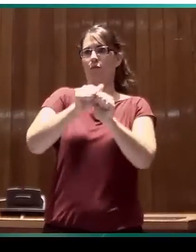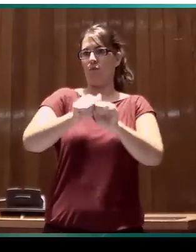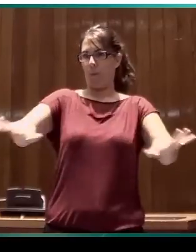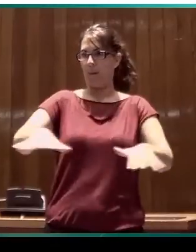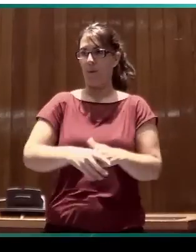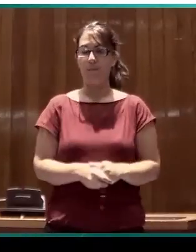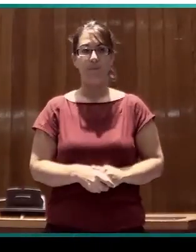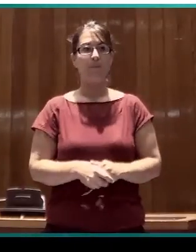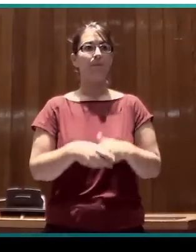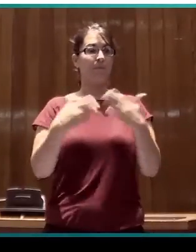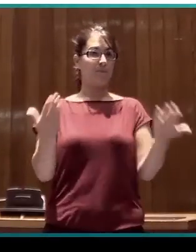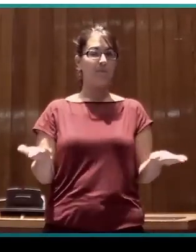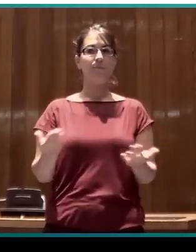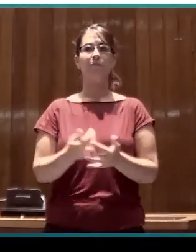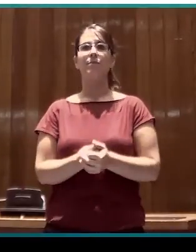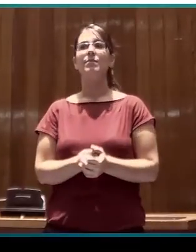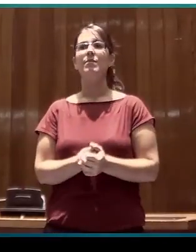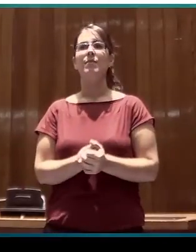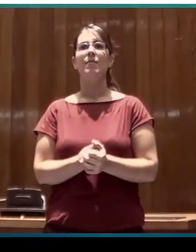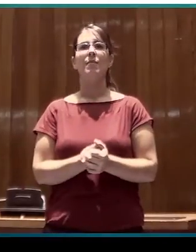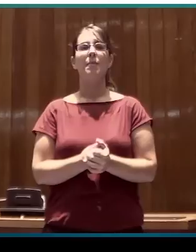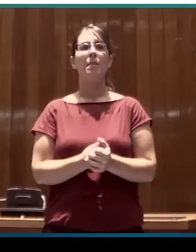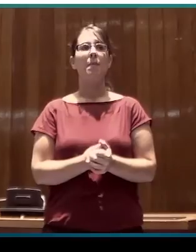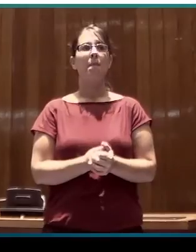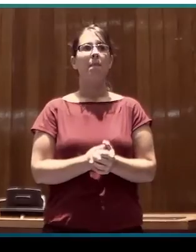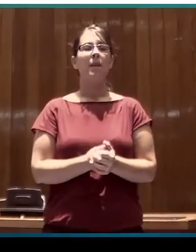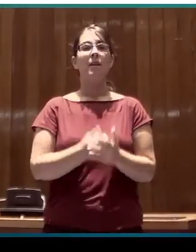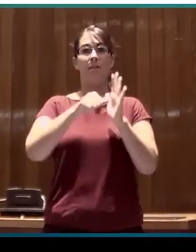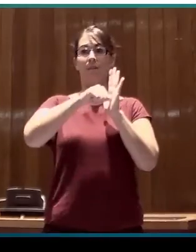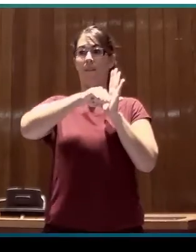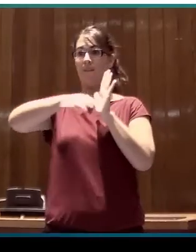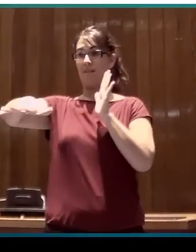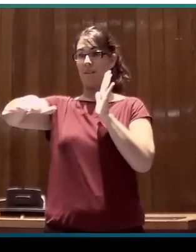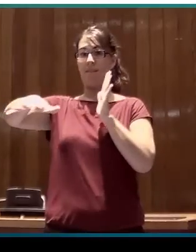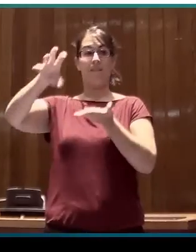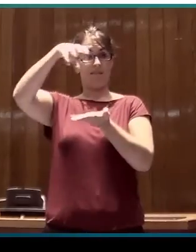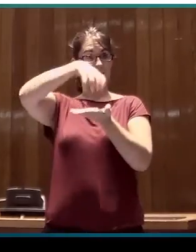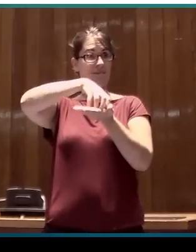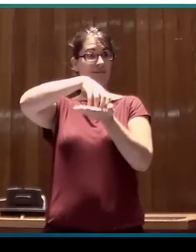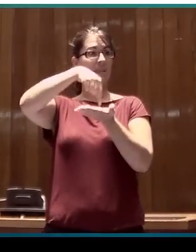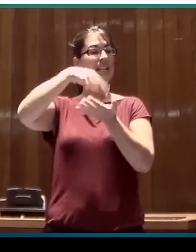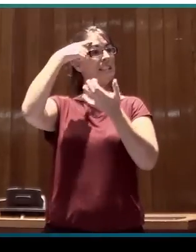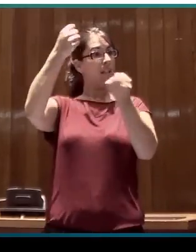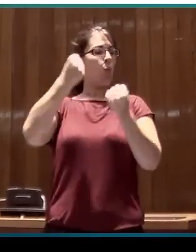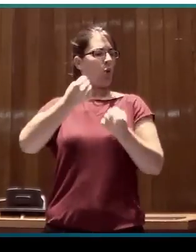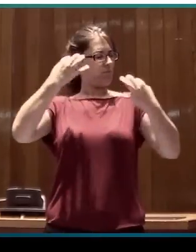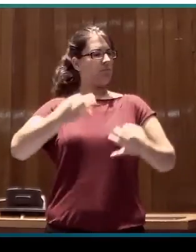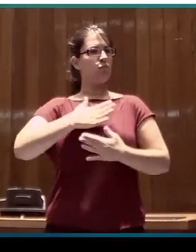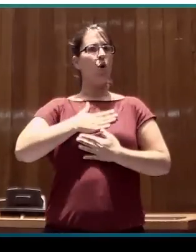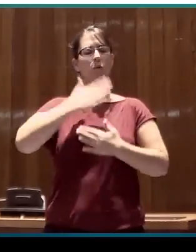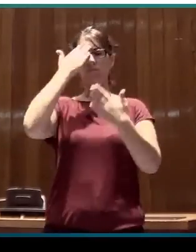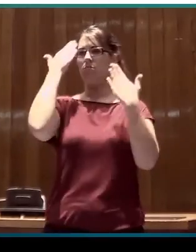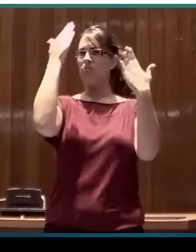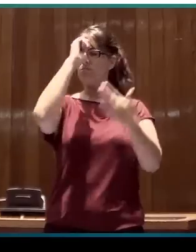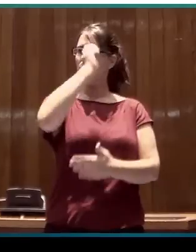El OLA-CNLSE es una institución que admiro y distingo por su